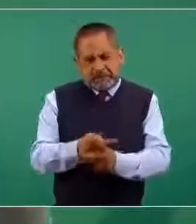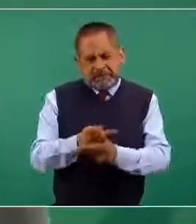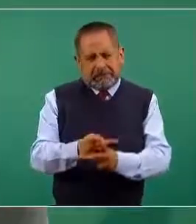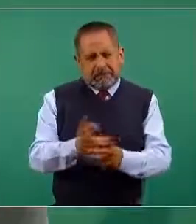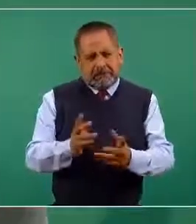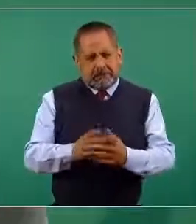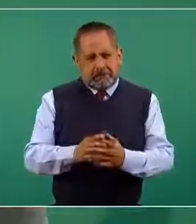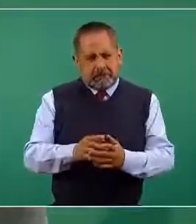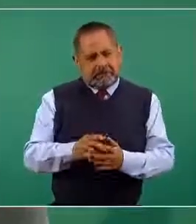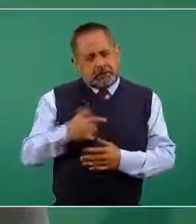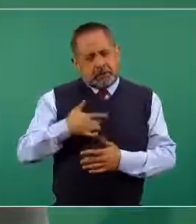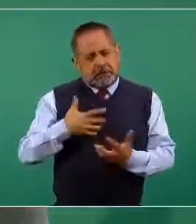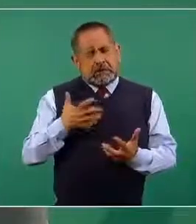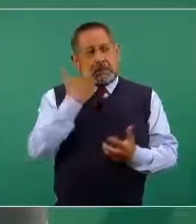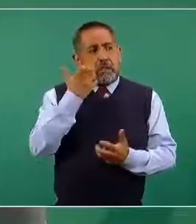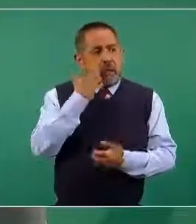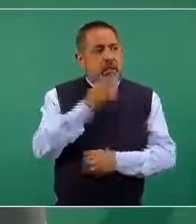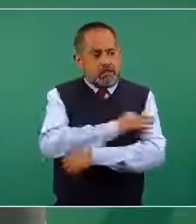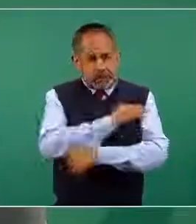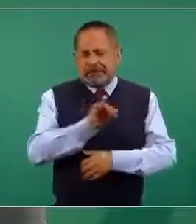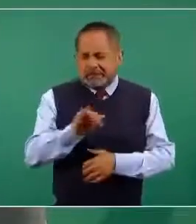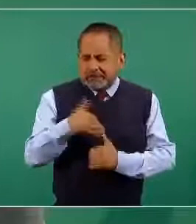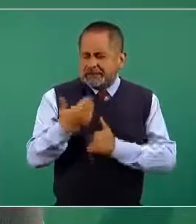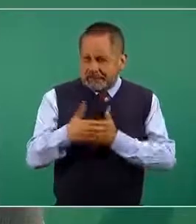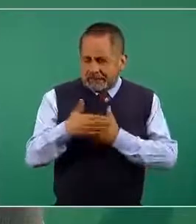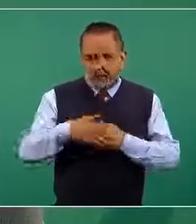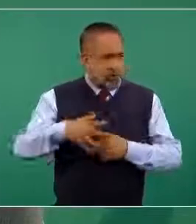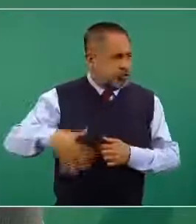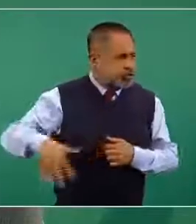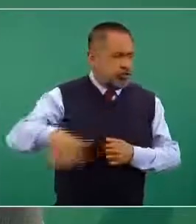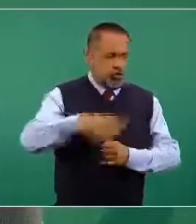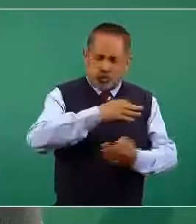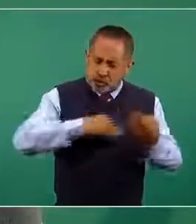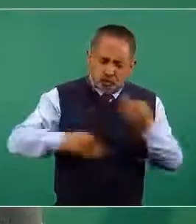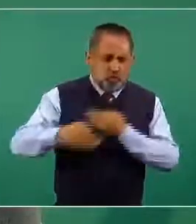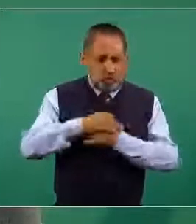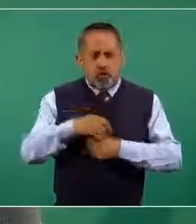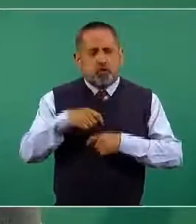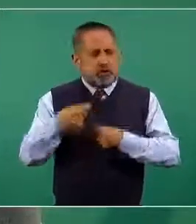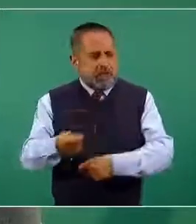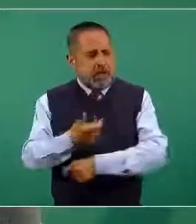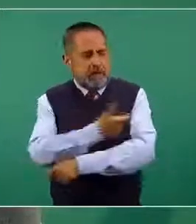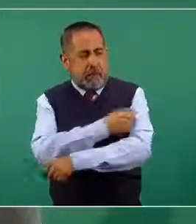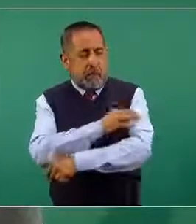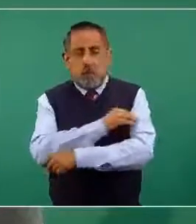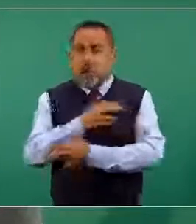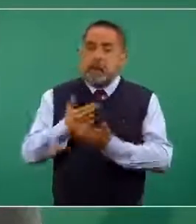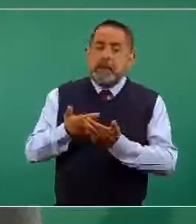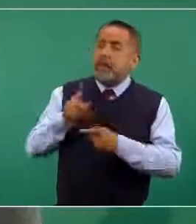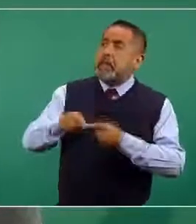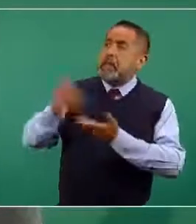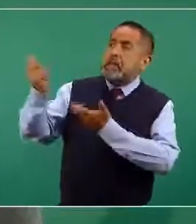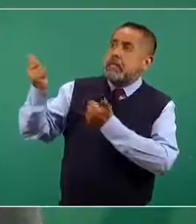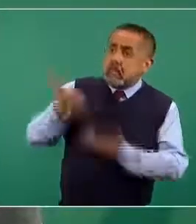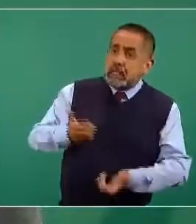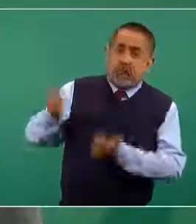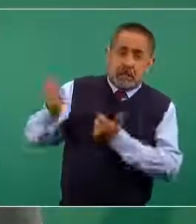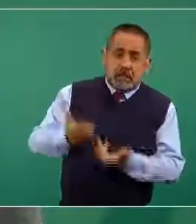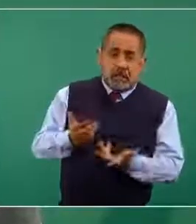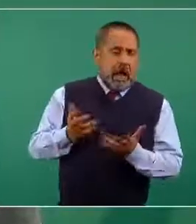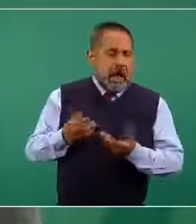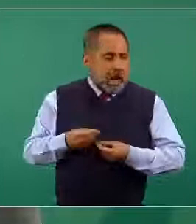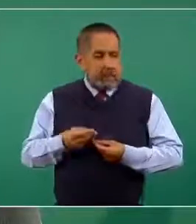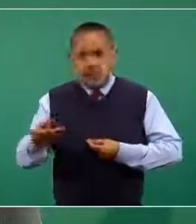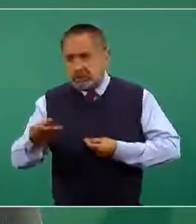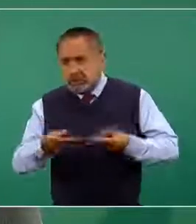Todos queremos ser vacunados, todos seremos vacunados de acuerdo a la disponibilidad de las vacunas que habrá y se estarán distribuyendo